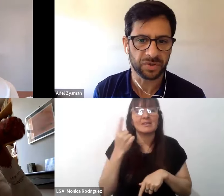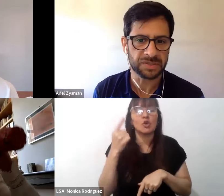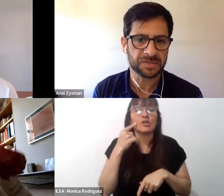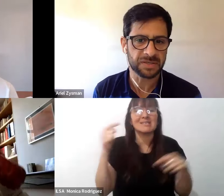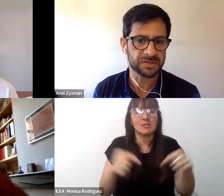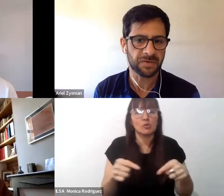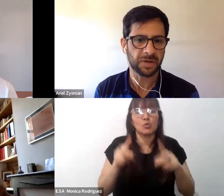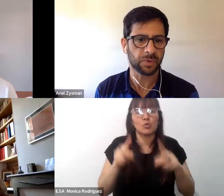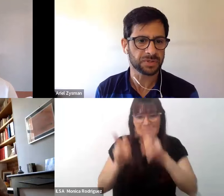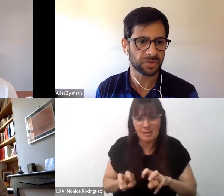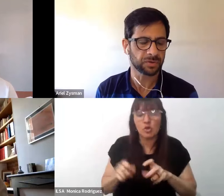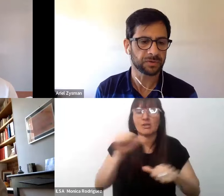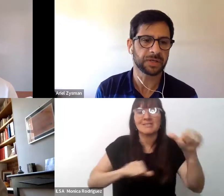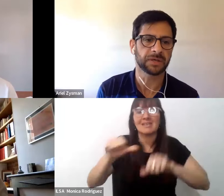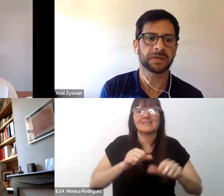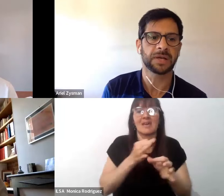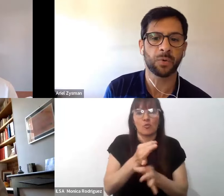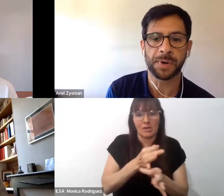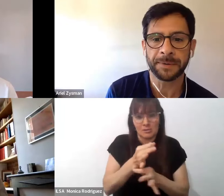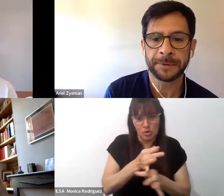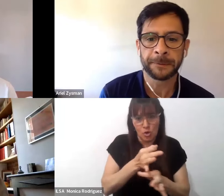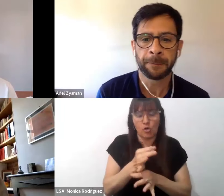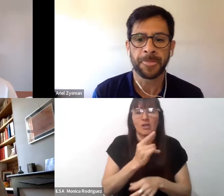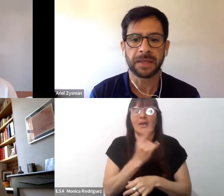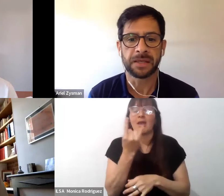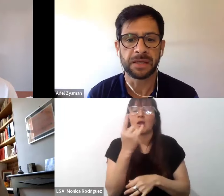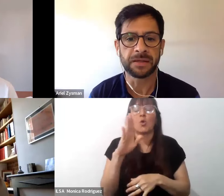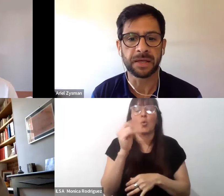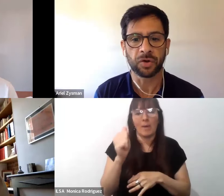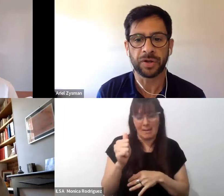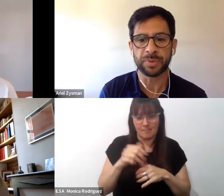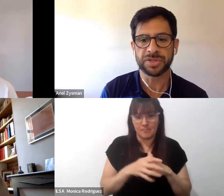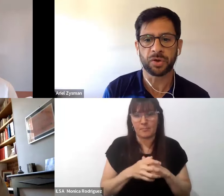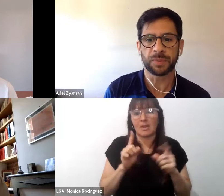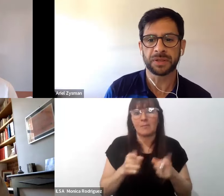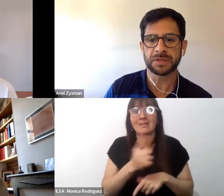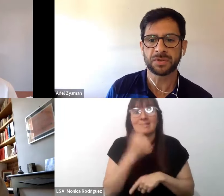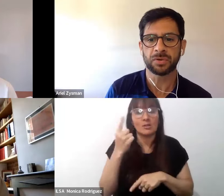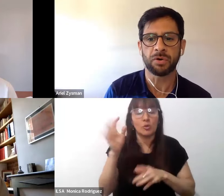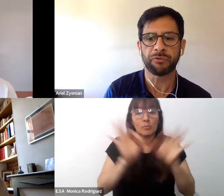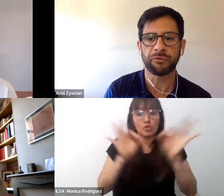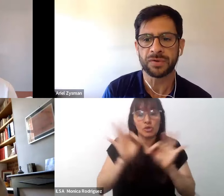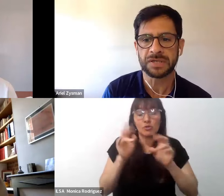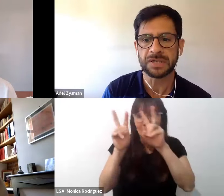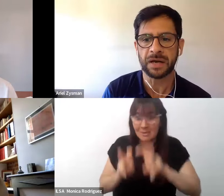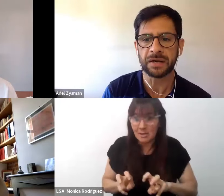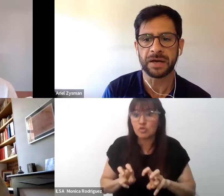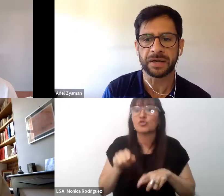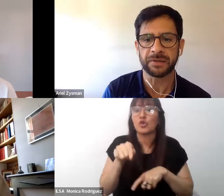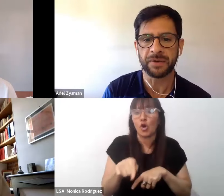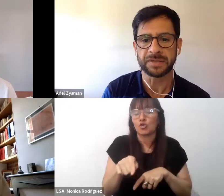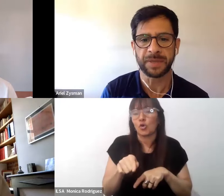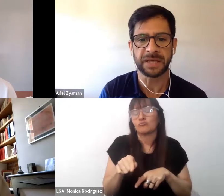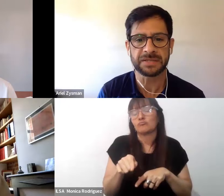Investigaciones en Ciencias de la Educación de la UBA y director del proyecto de investigación Oficio de Enseñar